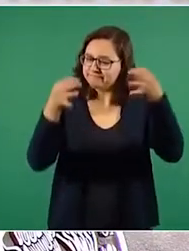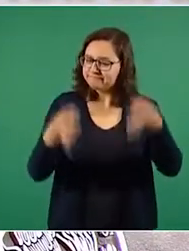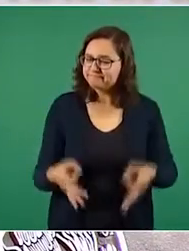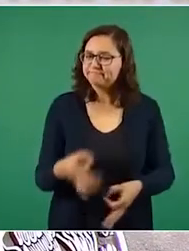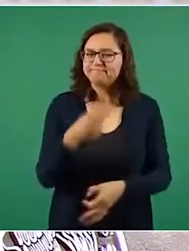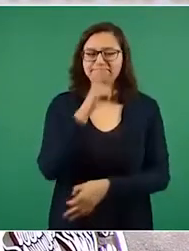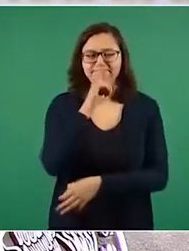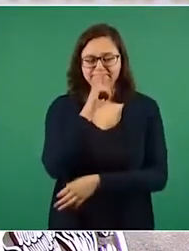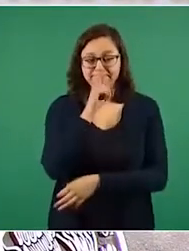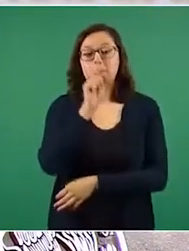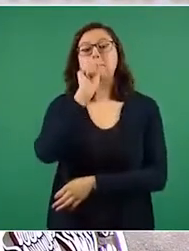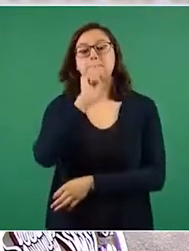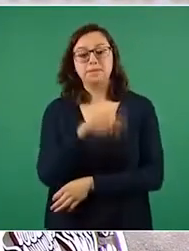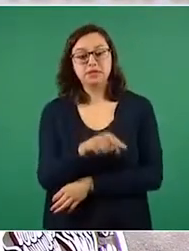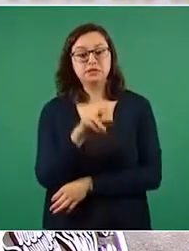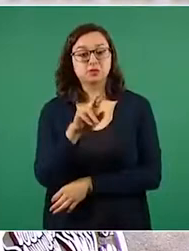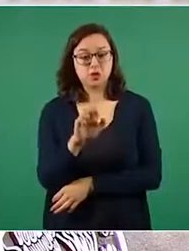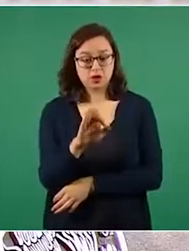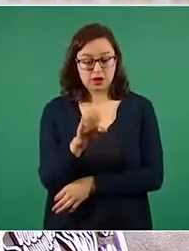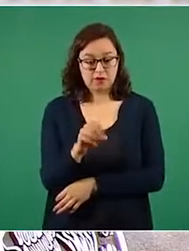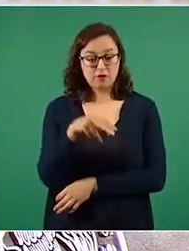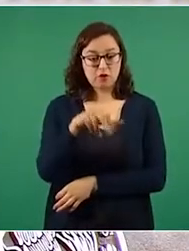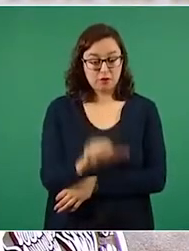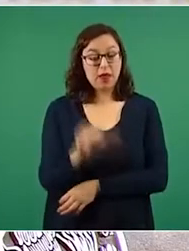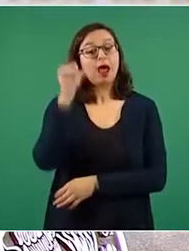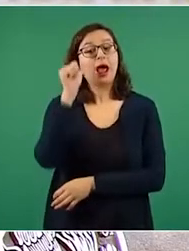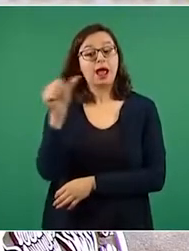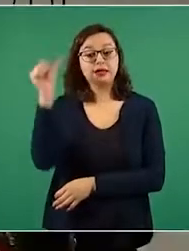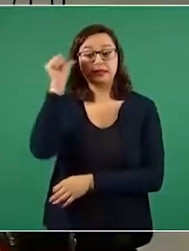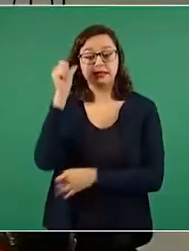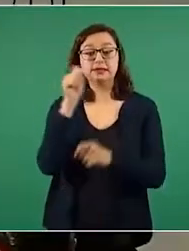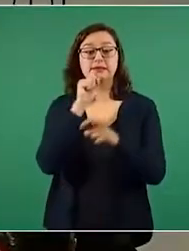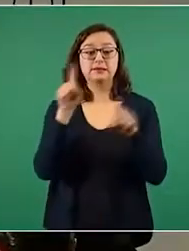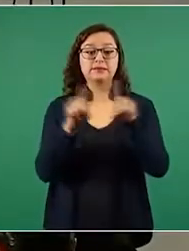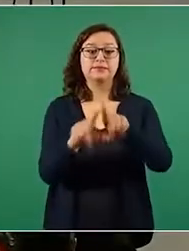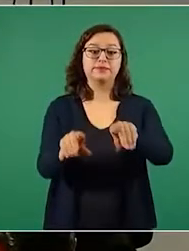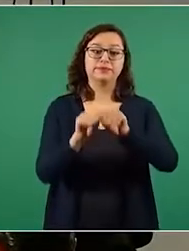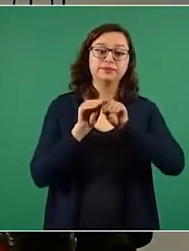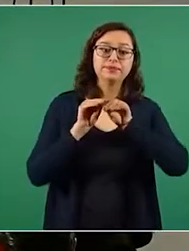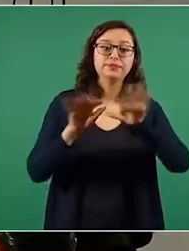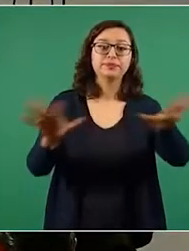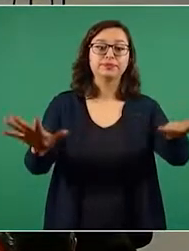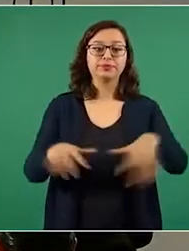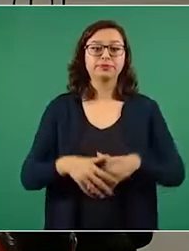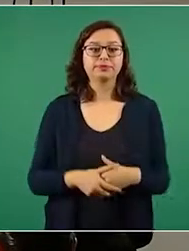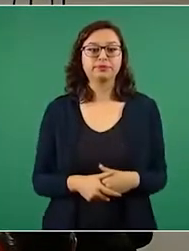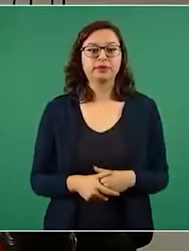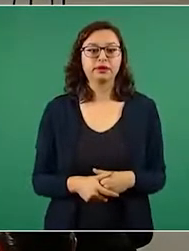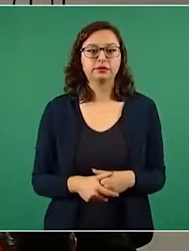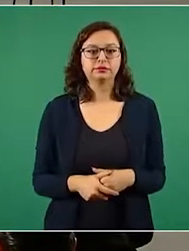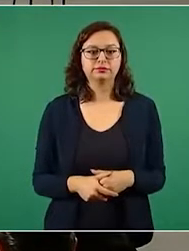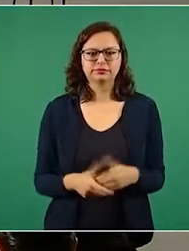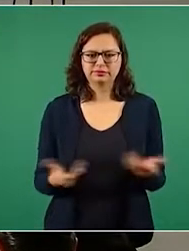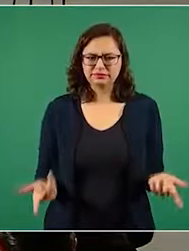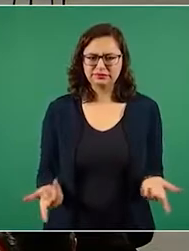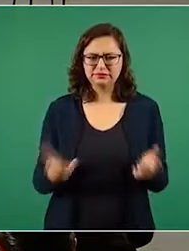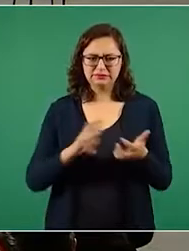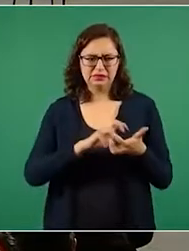del periódico Reforma, publicada ayer también en portada con el título Reciente inseguridad,